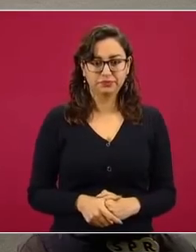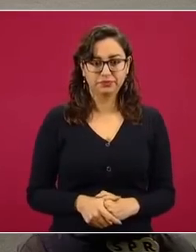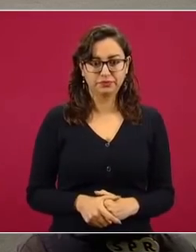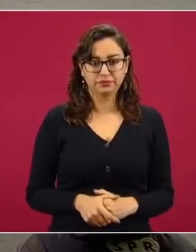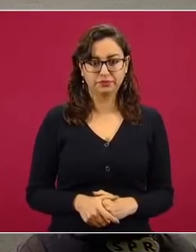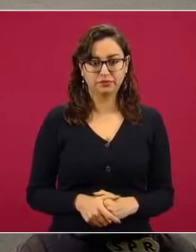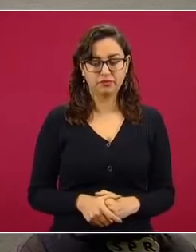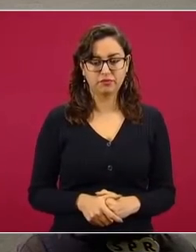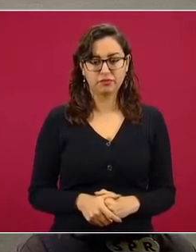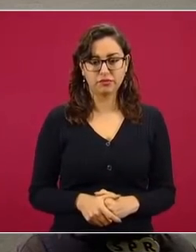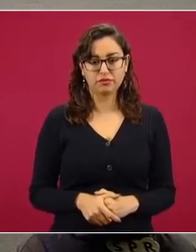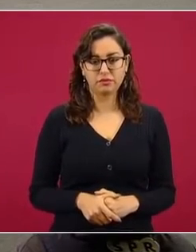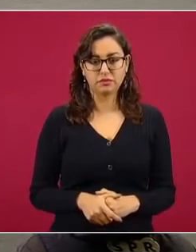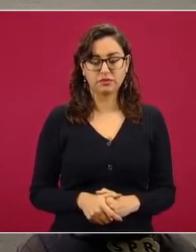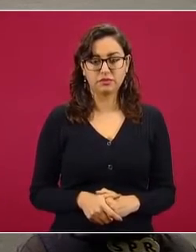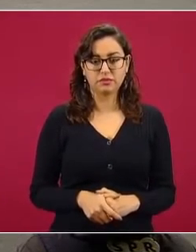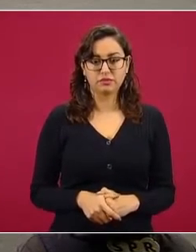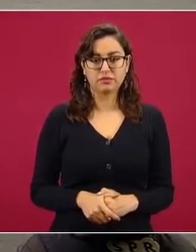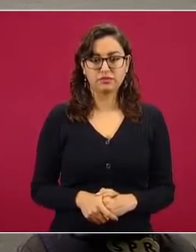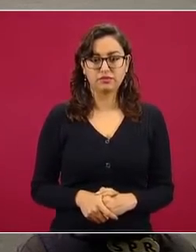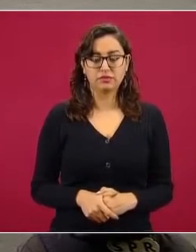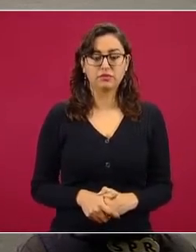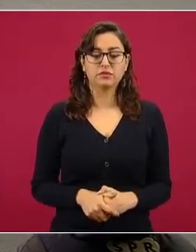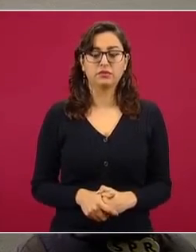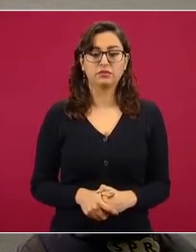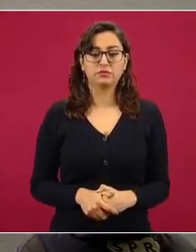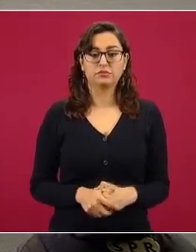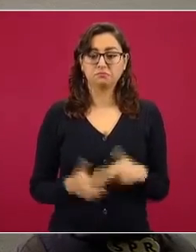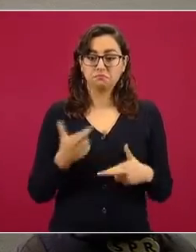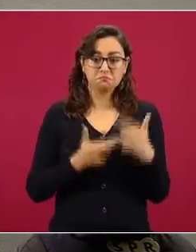la vuelta a la normalidad que no regresa